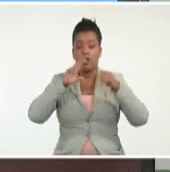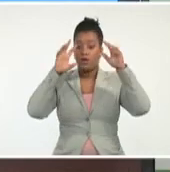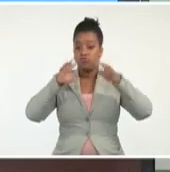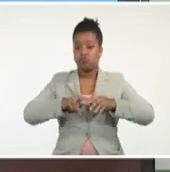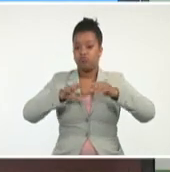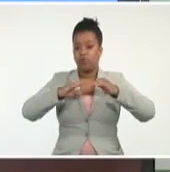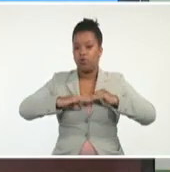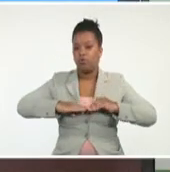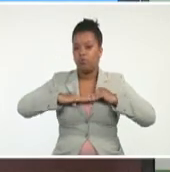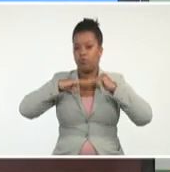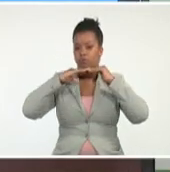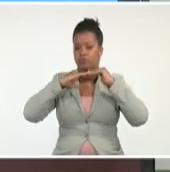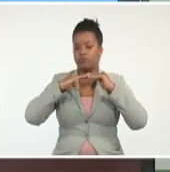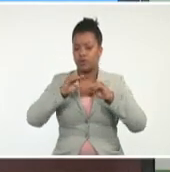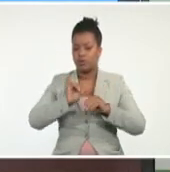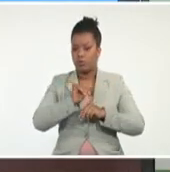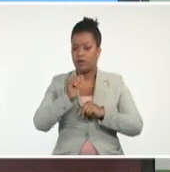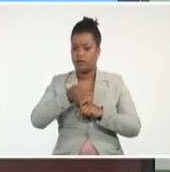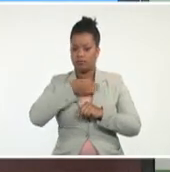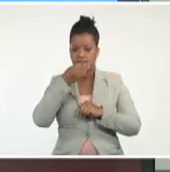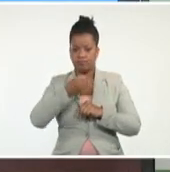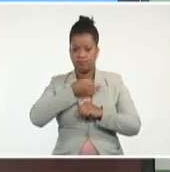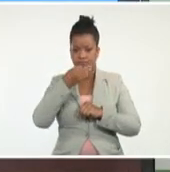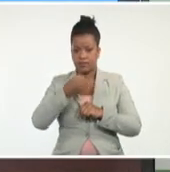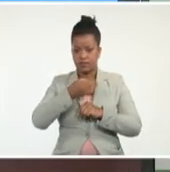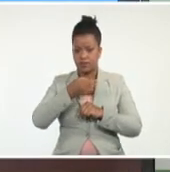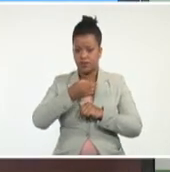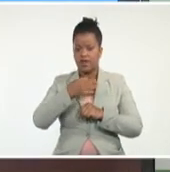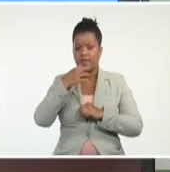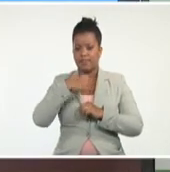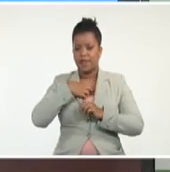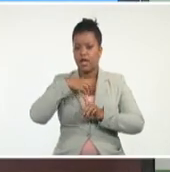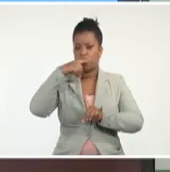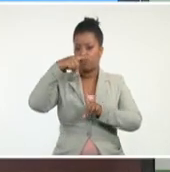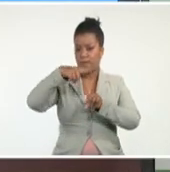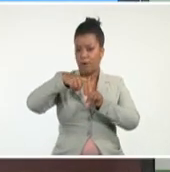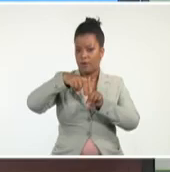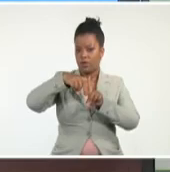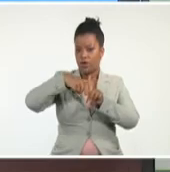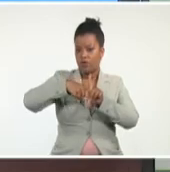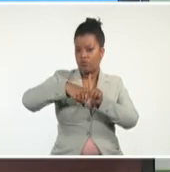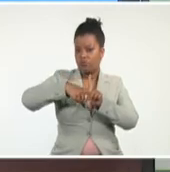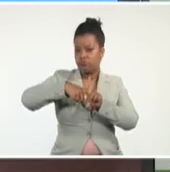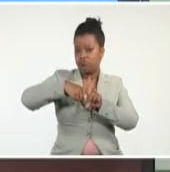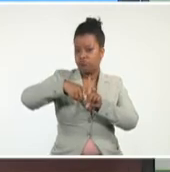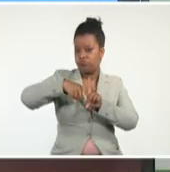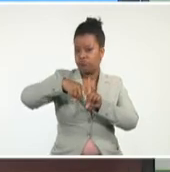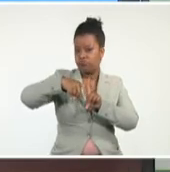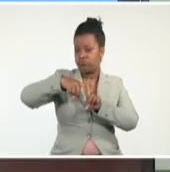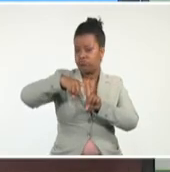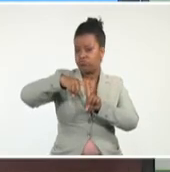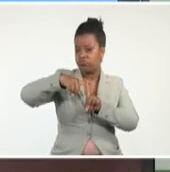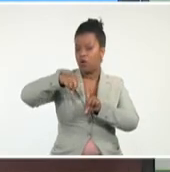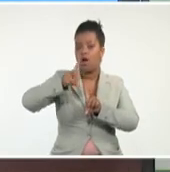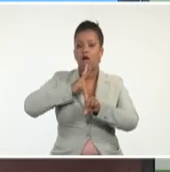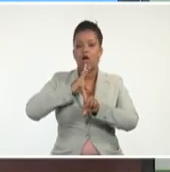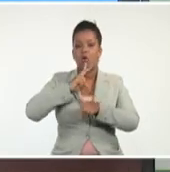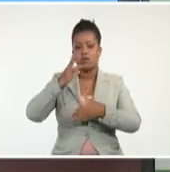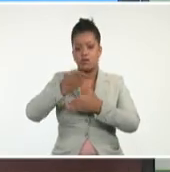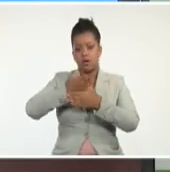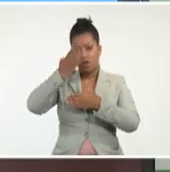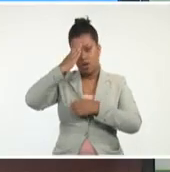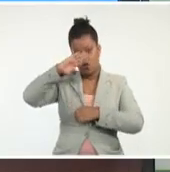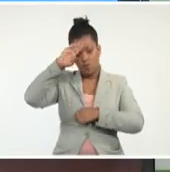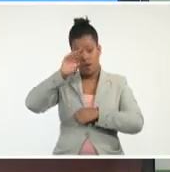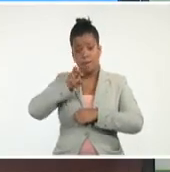la estación plurimétrica del embalse Charcomono en Santiago de Cuba, registró en 24